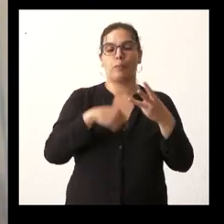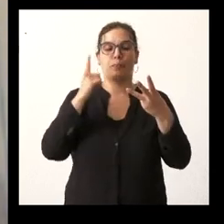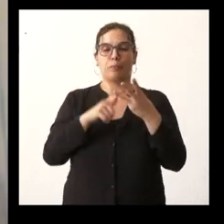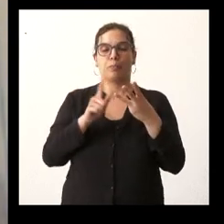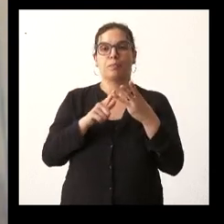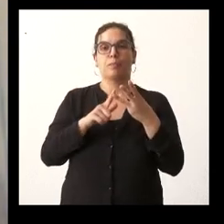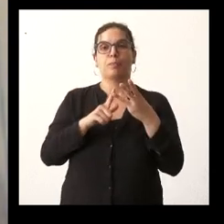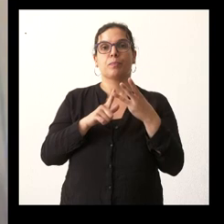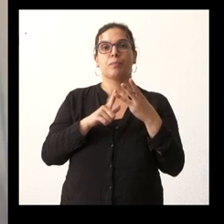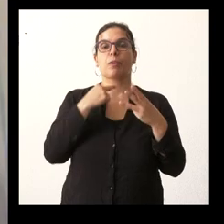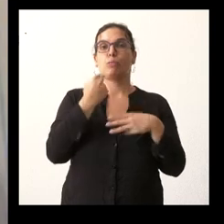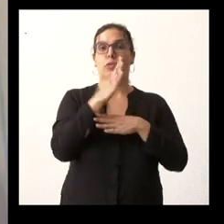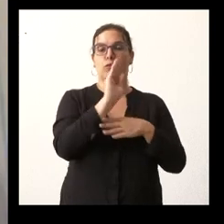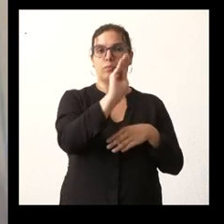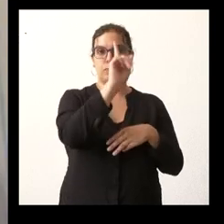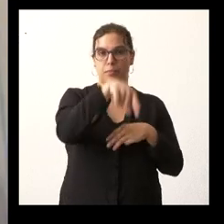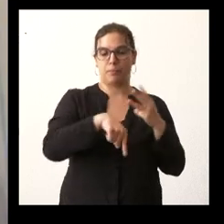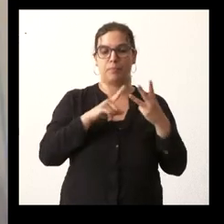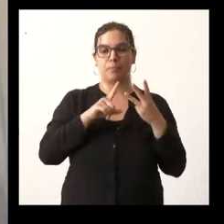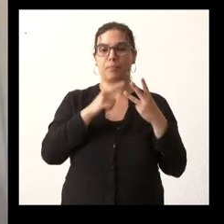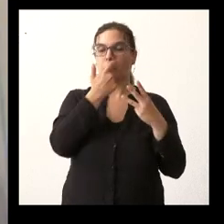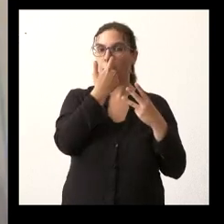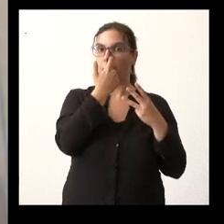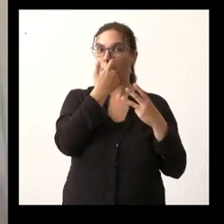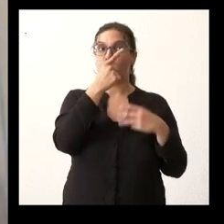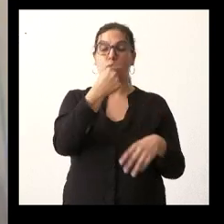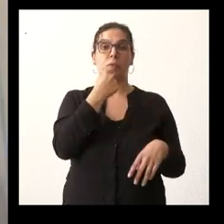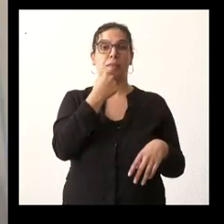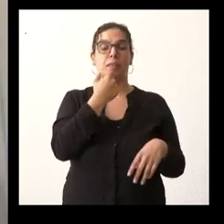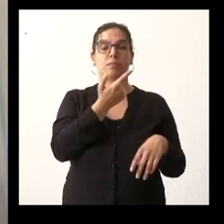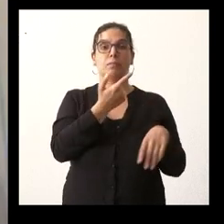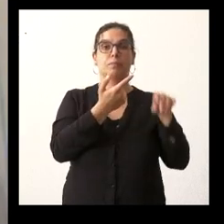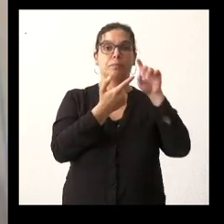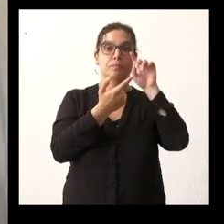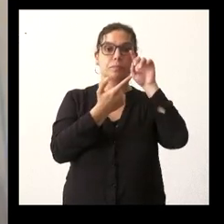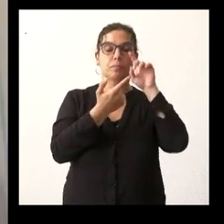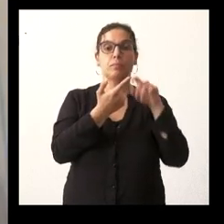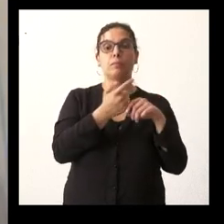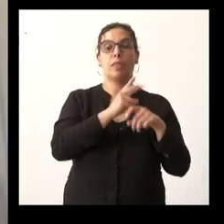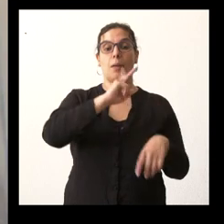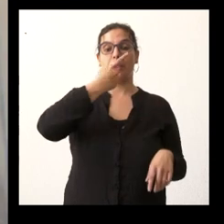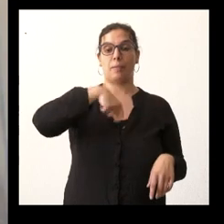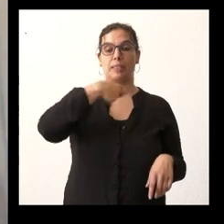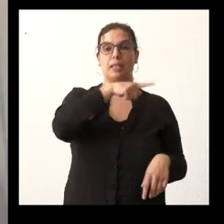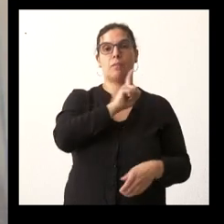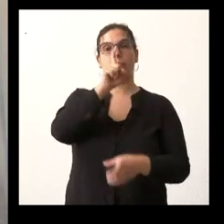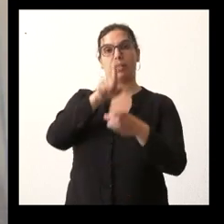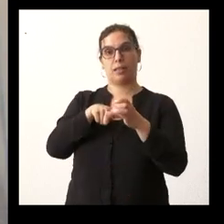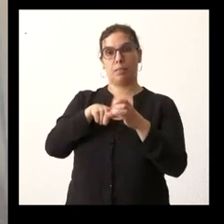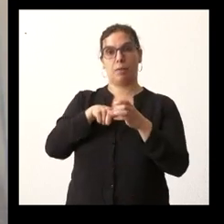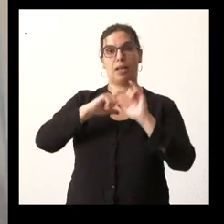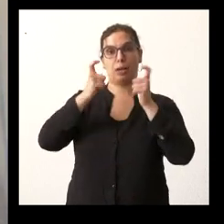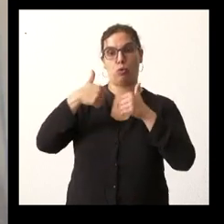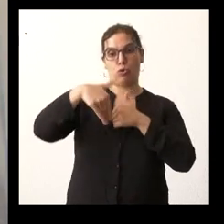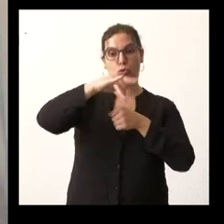para el portavoz es que según sus preciosificaciones el vicepresidente de la Junta va a participar en la reunión del diálogo